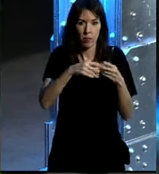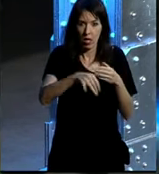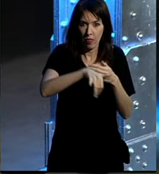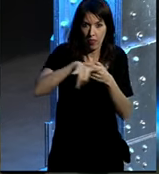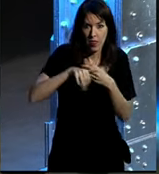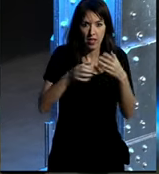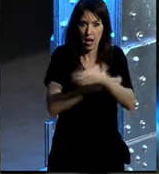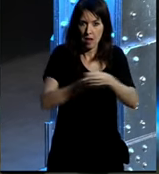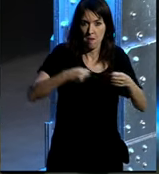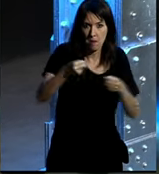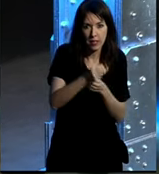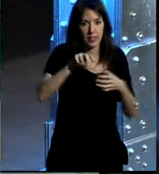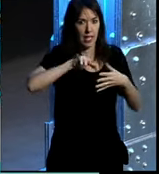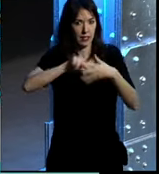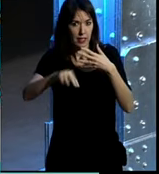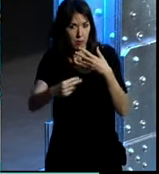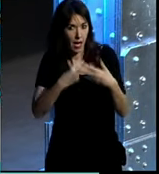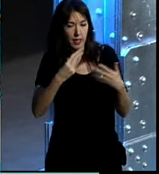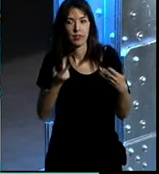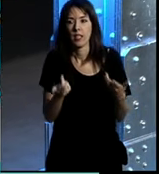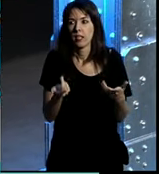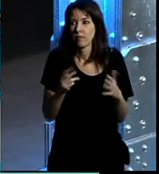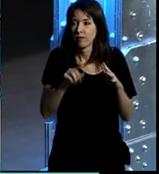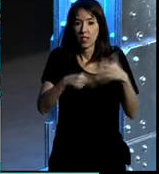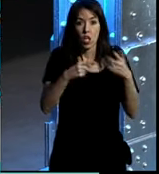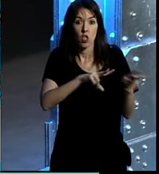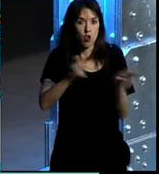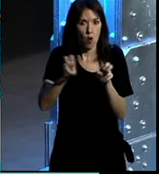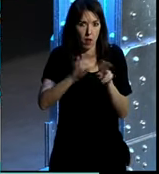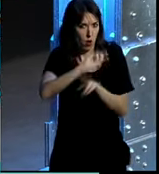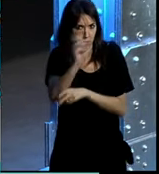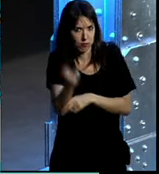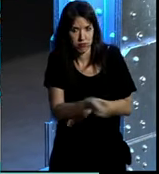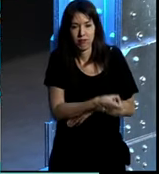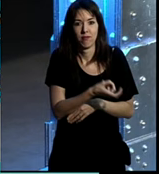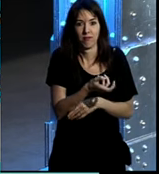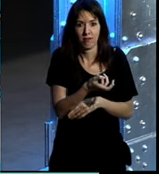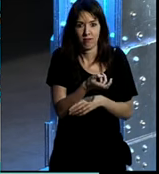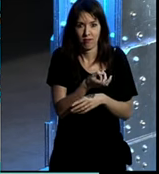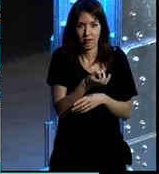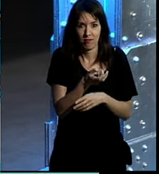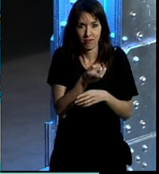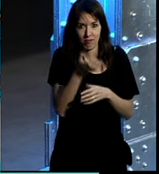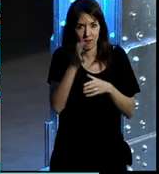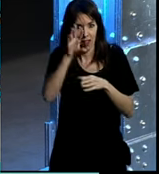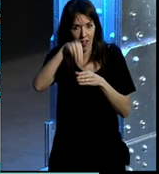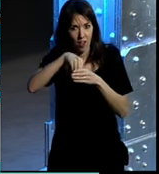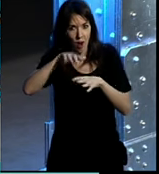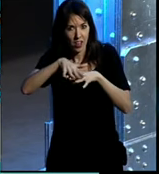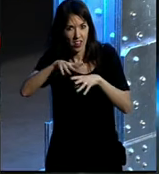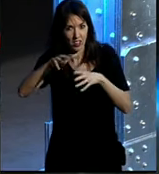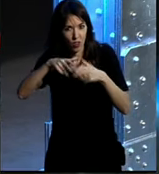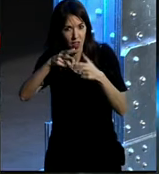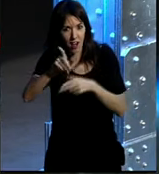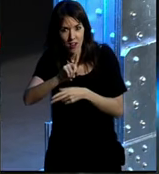cercana, empática, transparente, innovadora, etcétera, pues el no estar en redes sociales parecía